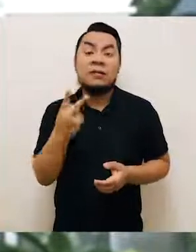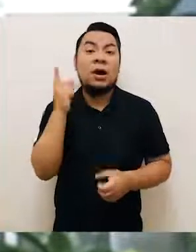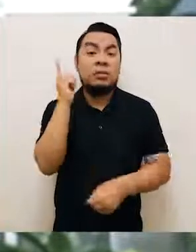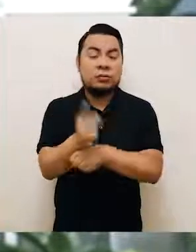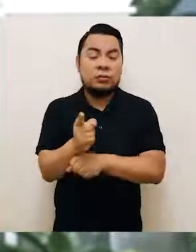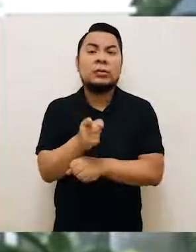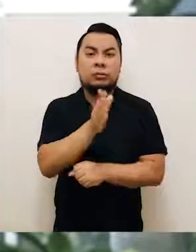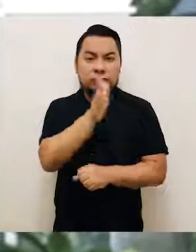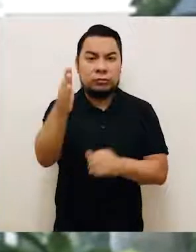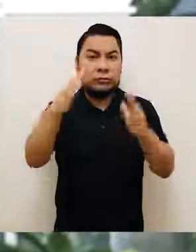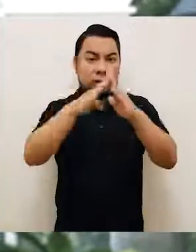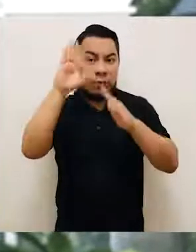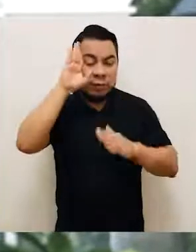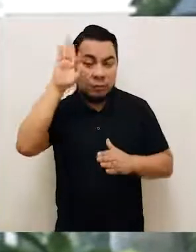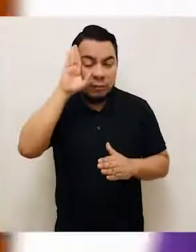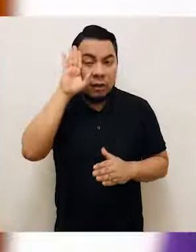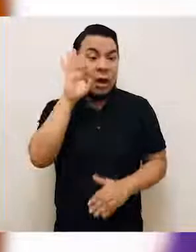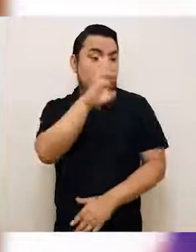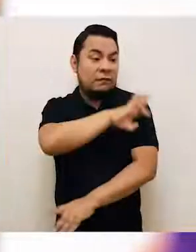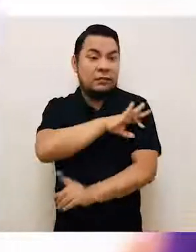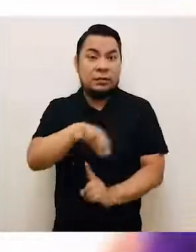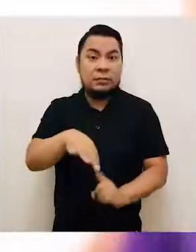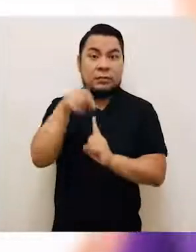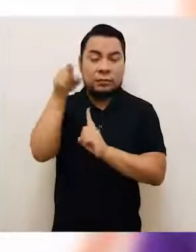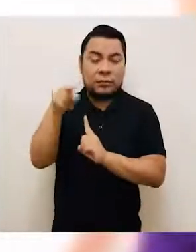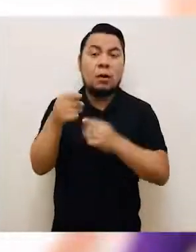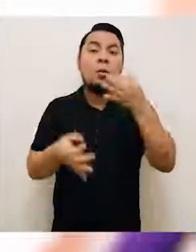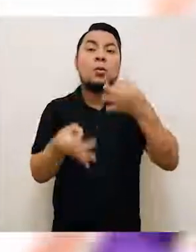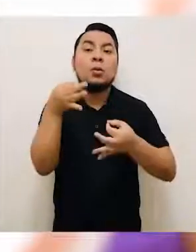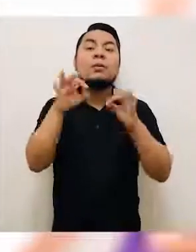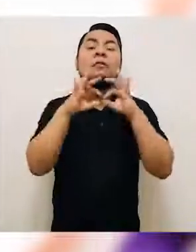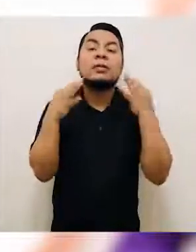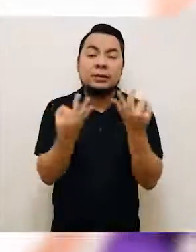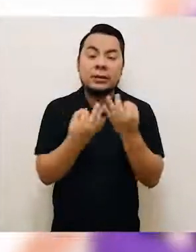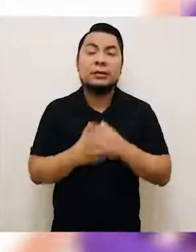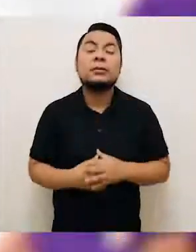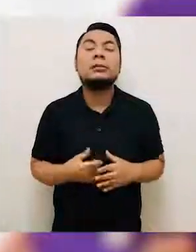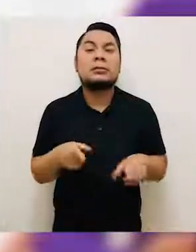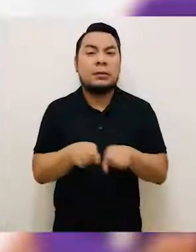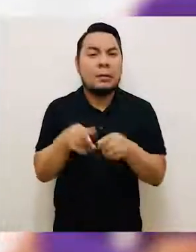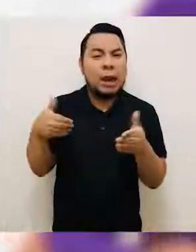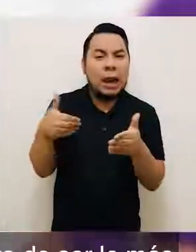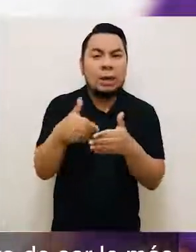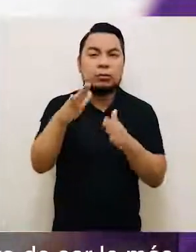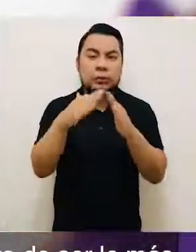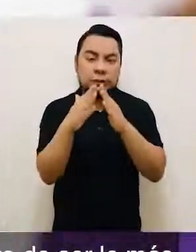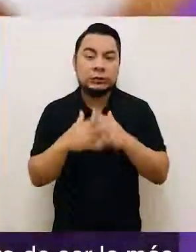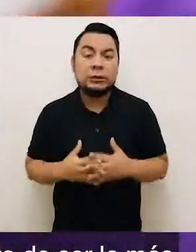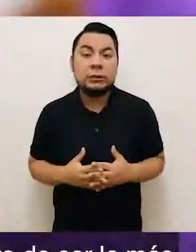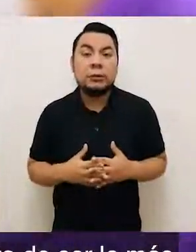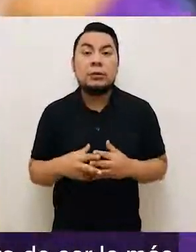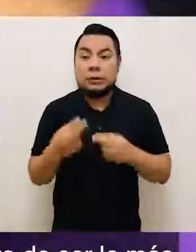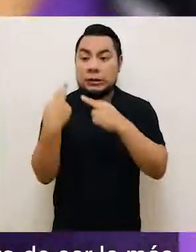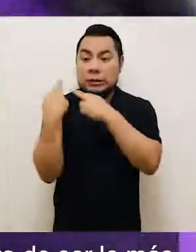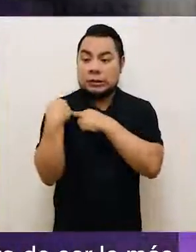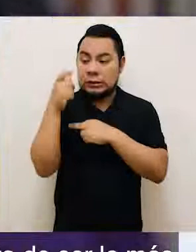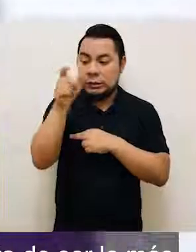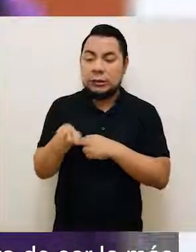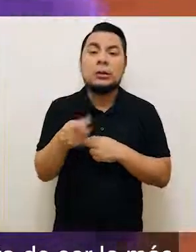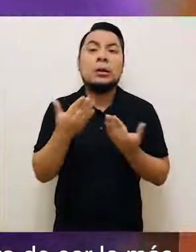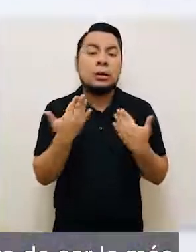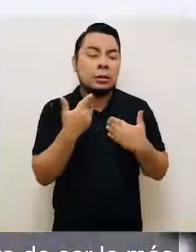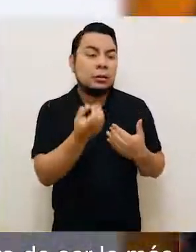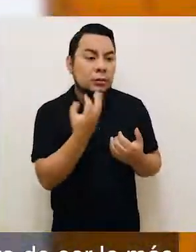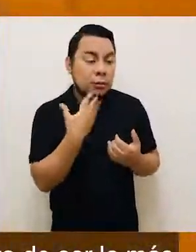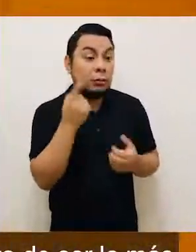acude a la comisaría, Fiscalía Especializada, Juzgado de Familia o Mixto, más cercanos. El encargado de atenderte